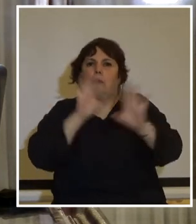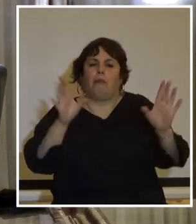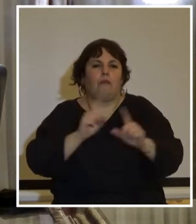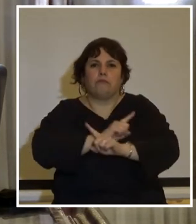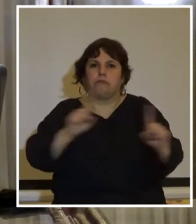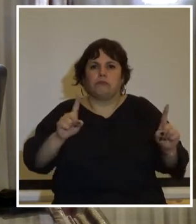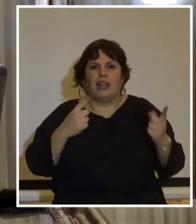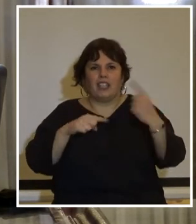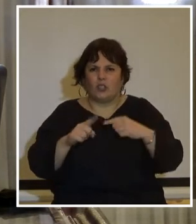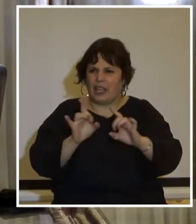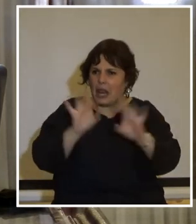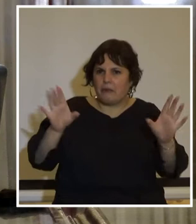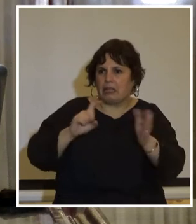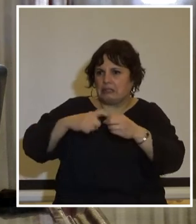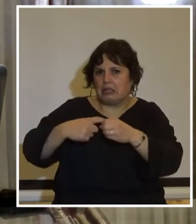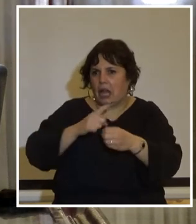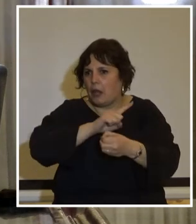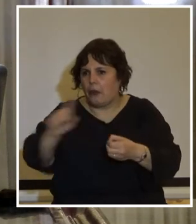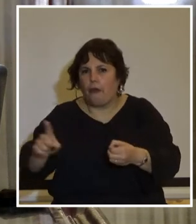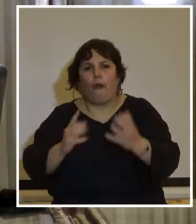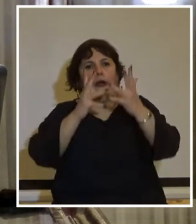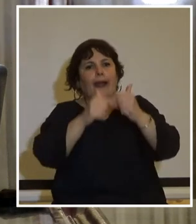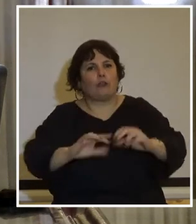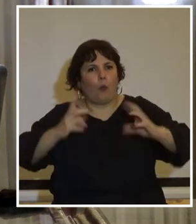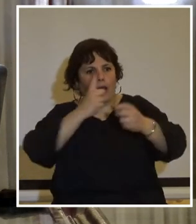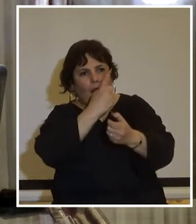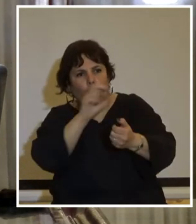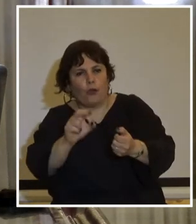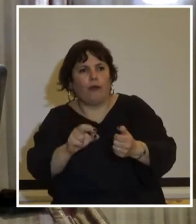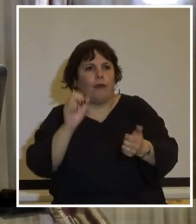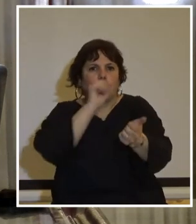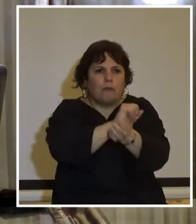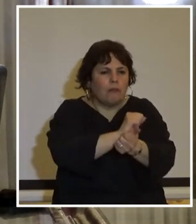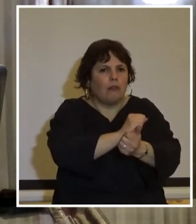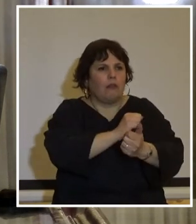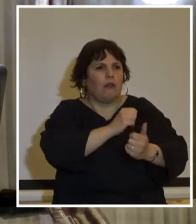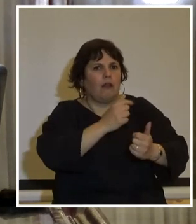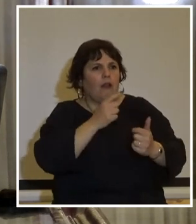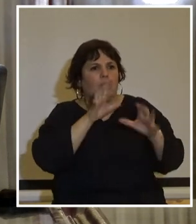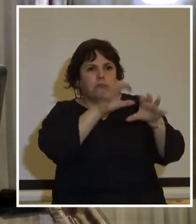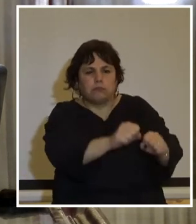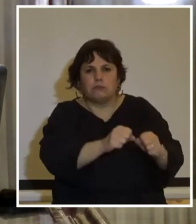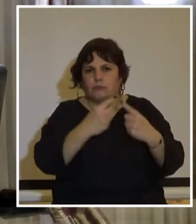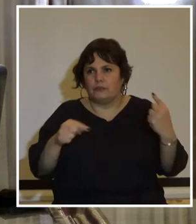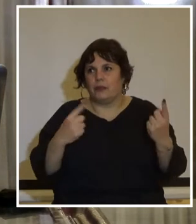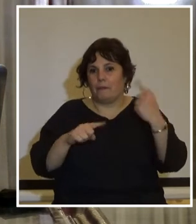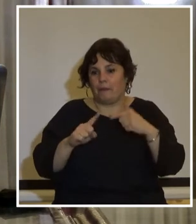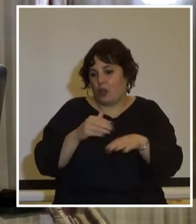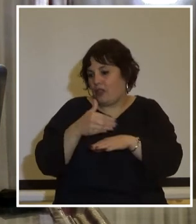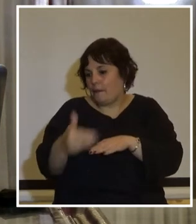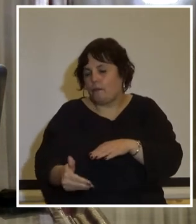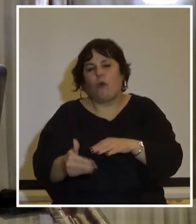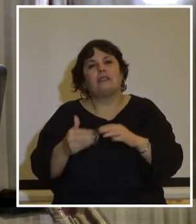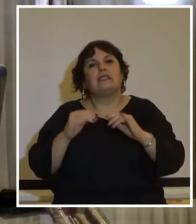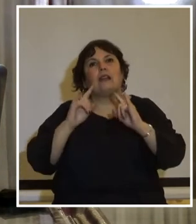socavando las libertades sindicales prohibiendo la realización de huelgas el arresto de la militarización de los huelguistas pero es luego de disueltas las